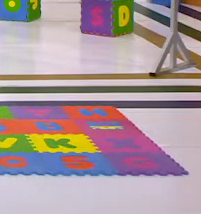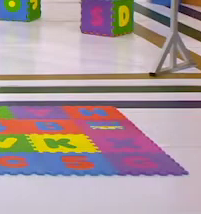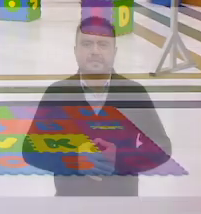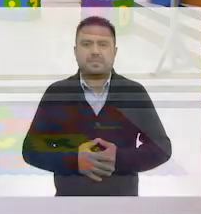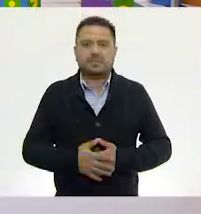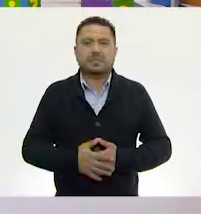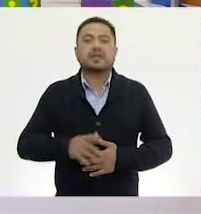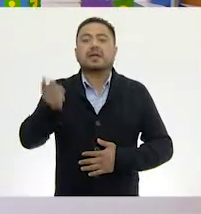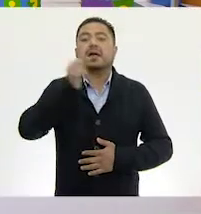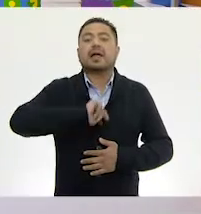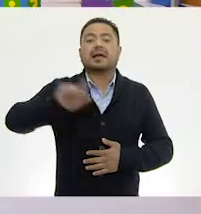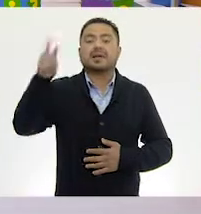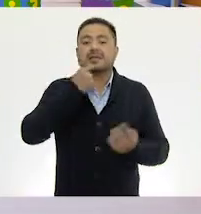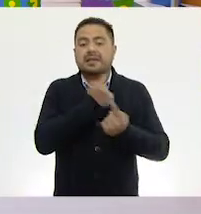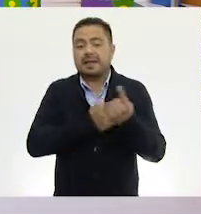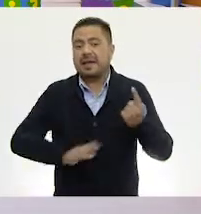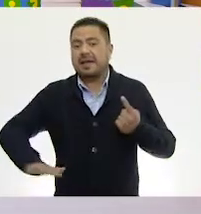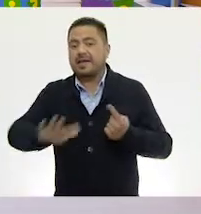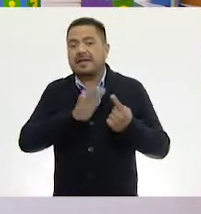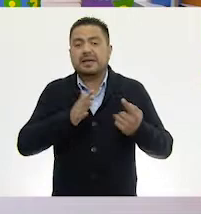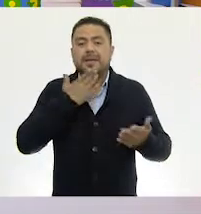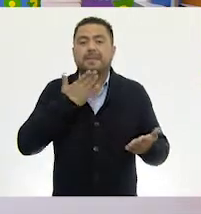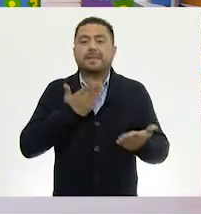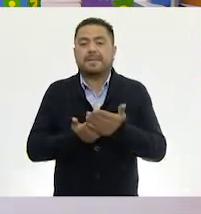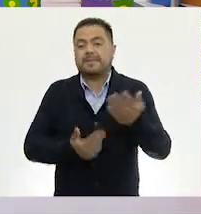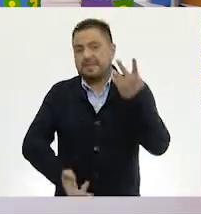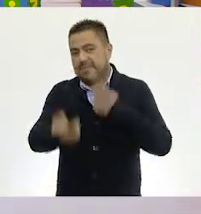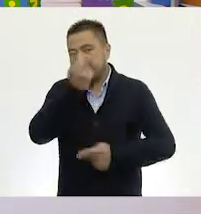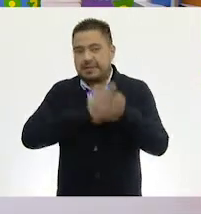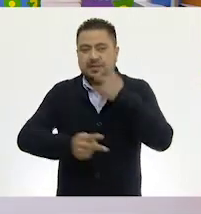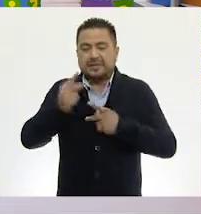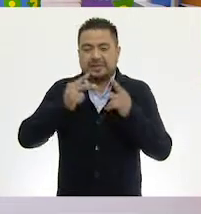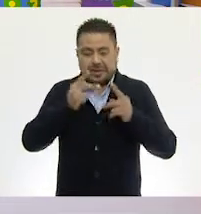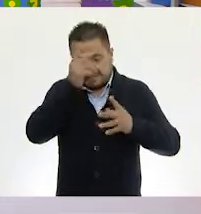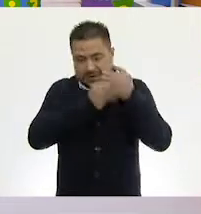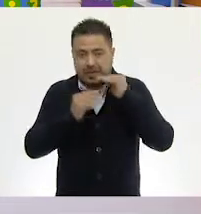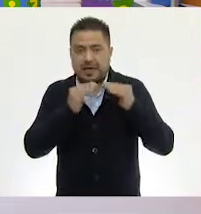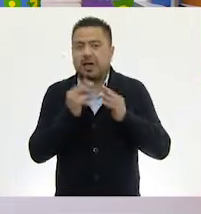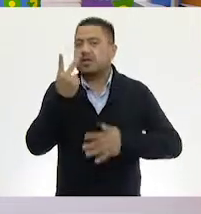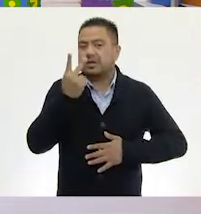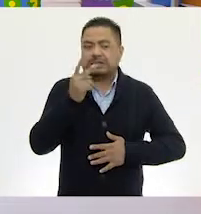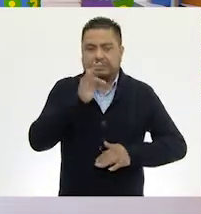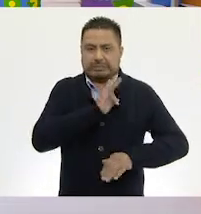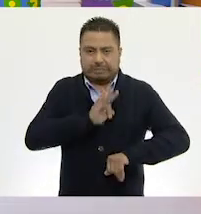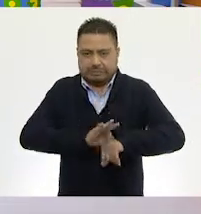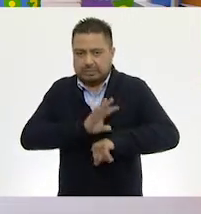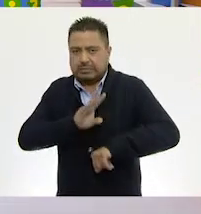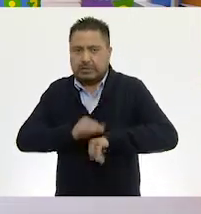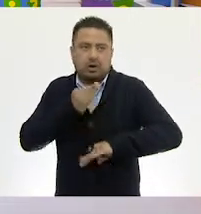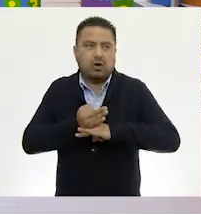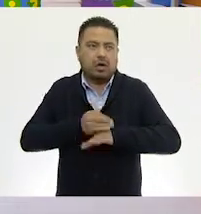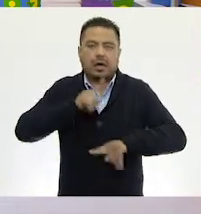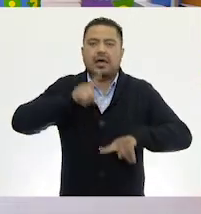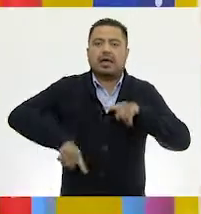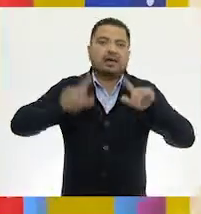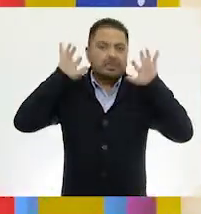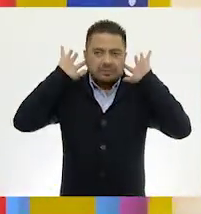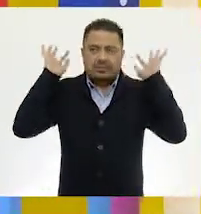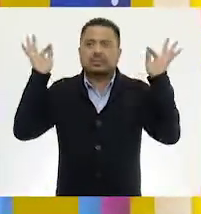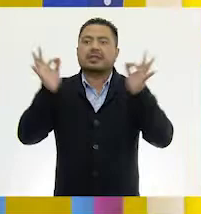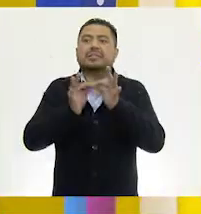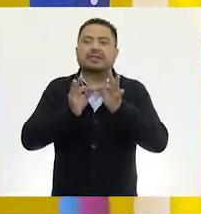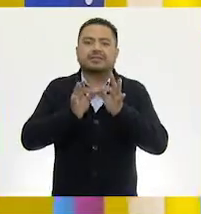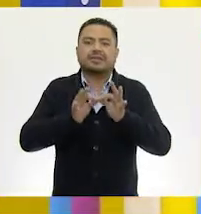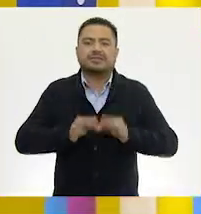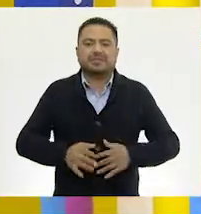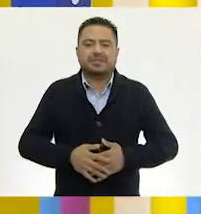¿Qué tal, niñas y niños? Bienvenidos a Aprenden Casa 2. Permítanme un momentito, voy a retirarme el cubrebocas. Ya saben, con mucho cuidado por